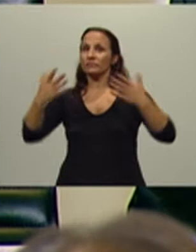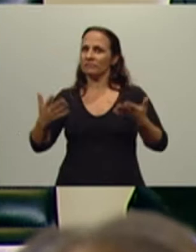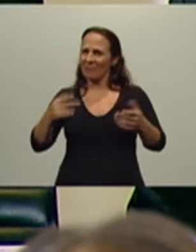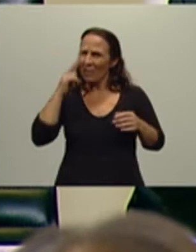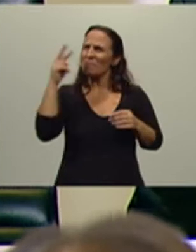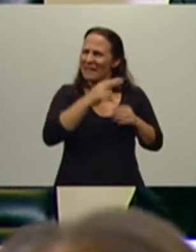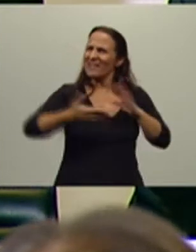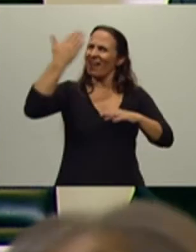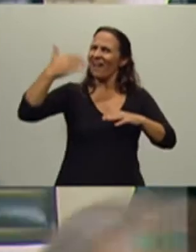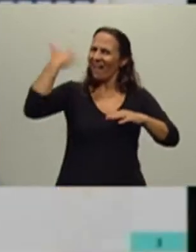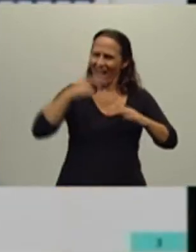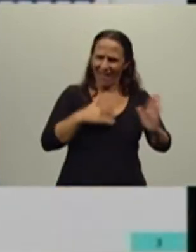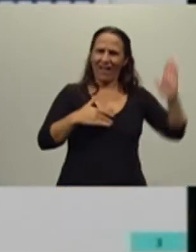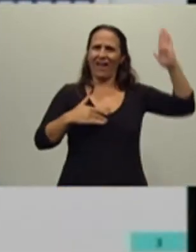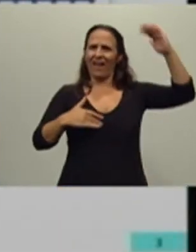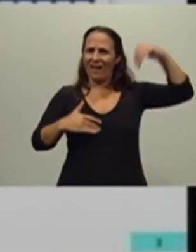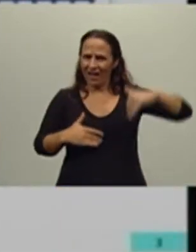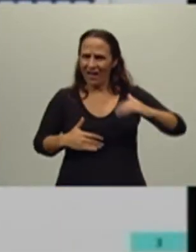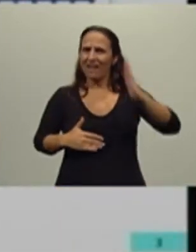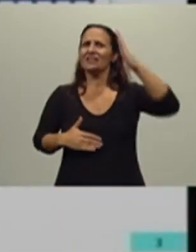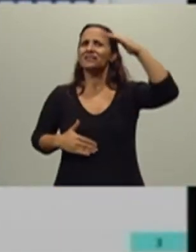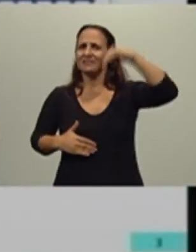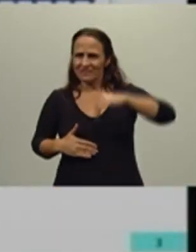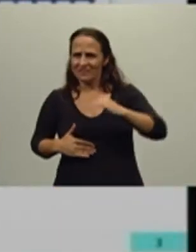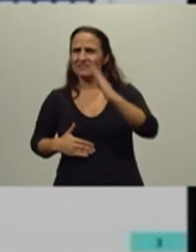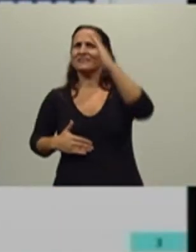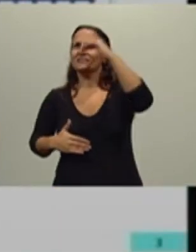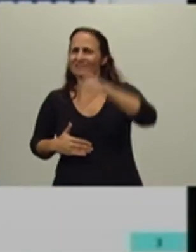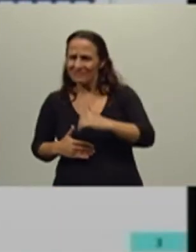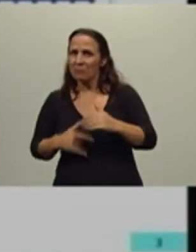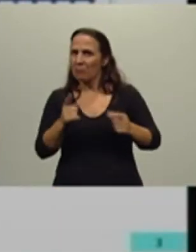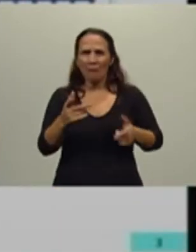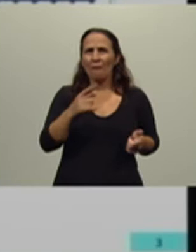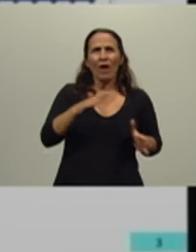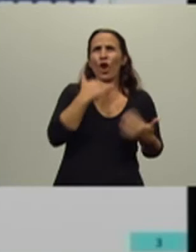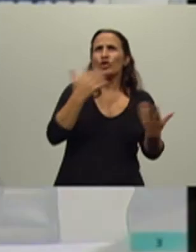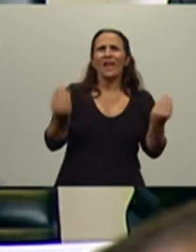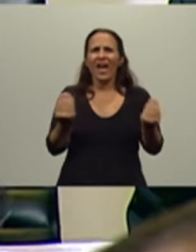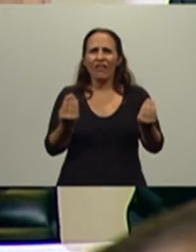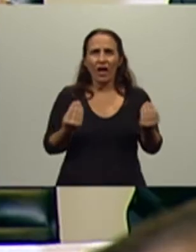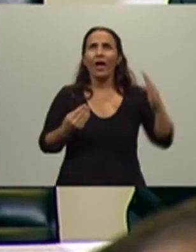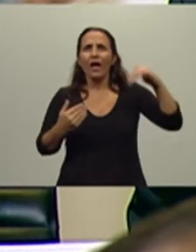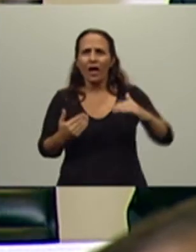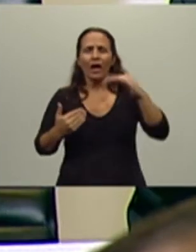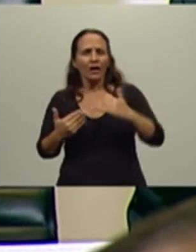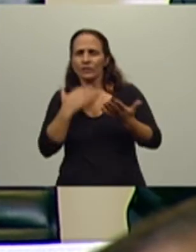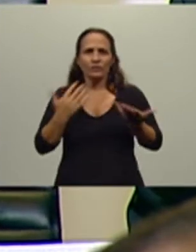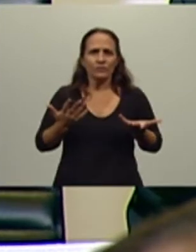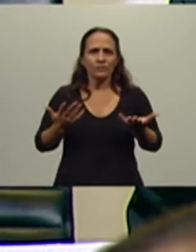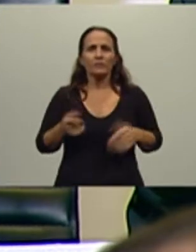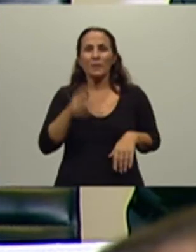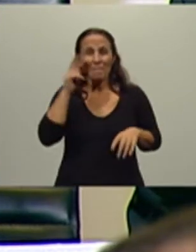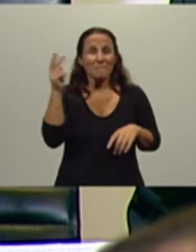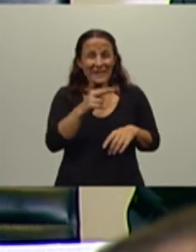esas curvas que subían y bajaban, y que nunca se sabía exactamente cuánto iba a ser. Y fíjense un detalle,